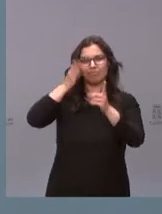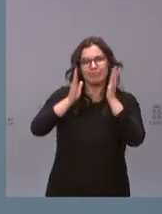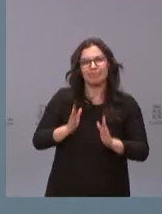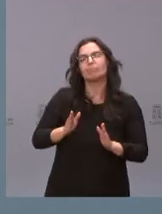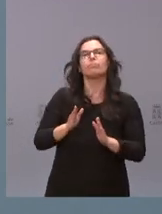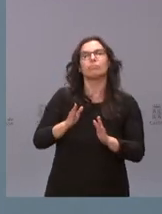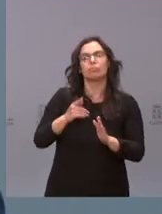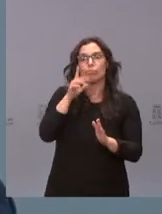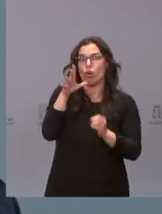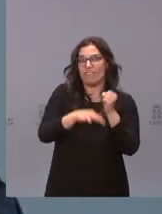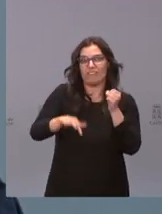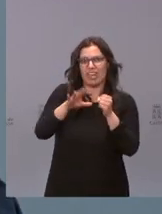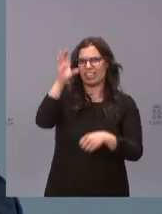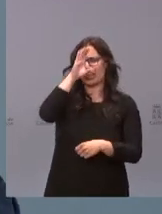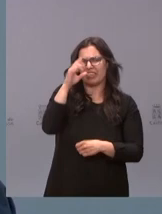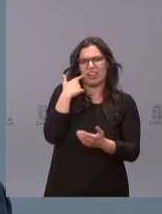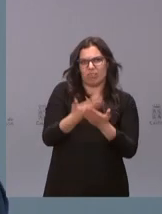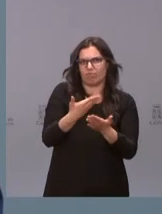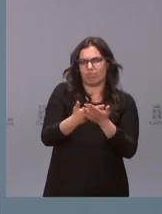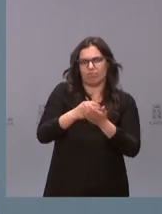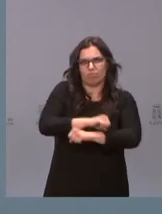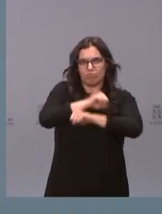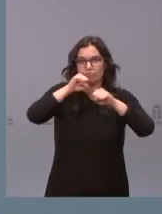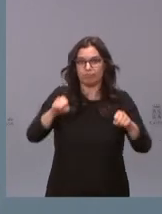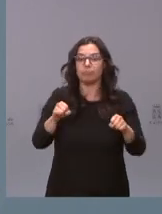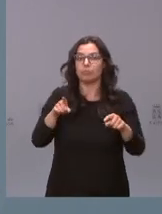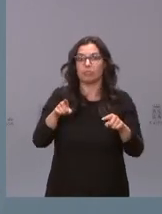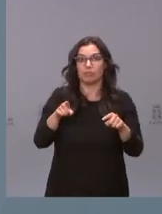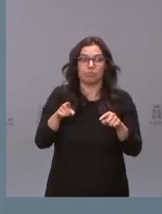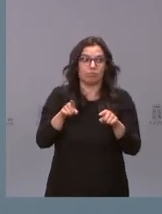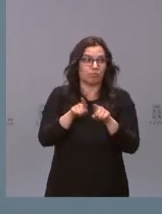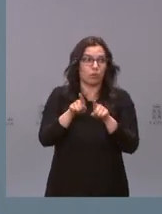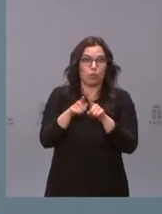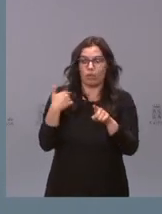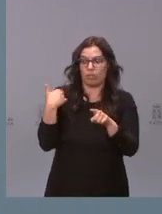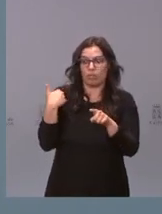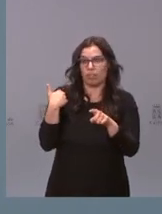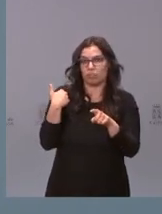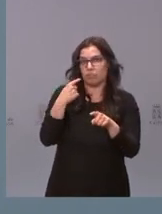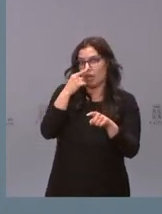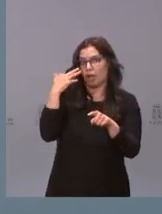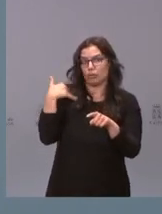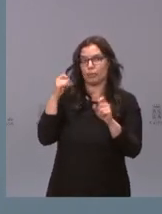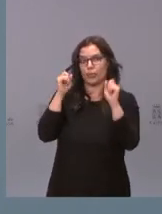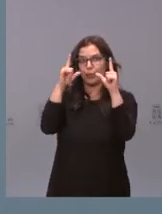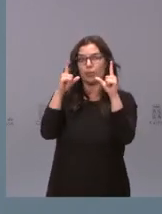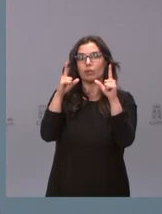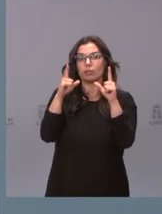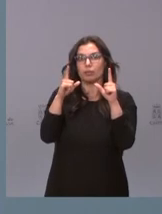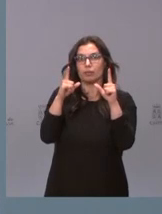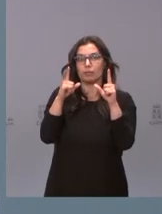evidencia científica robusta que ha emergido en tan solo hace unos pocos años. Por lo tanto,